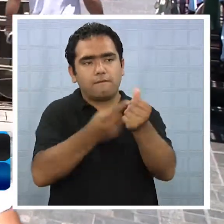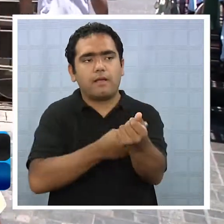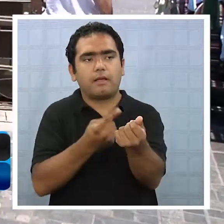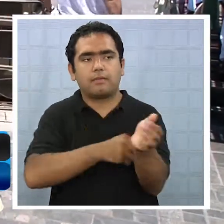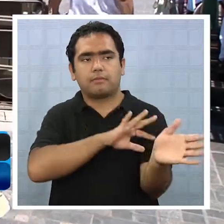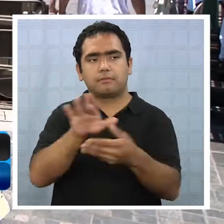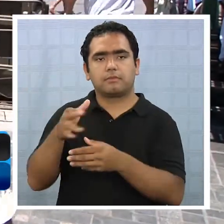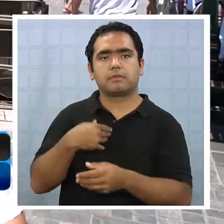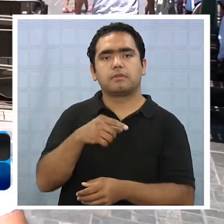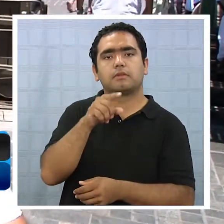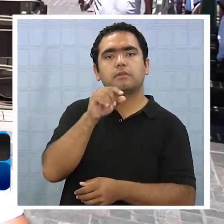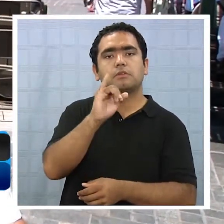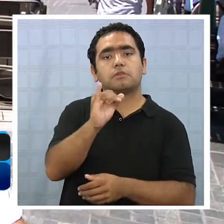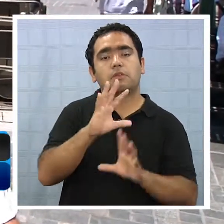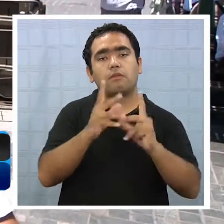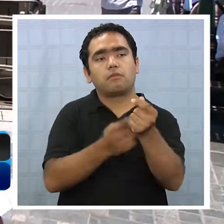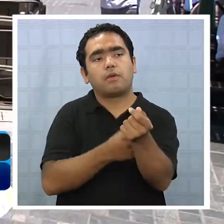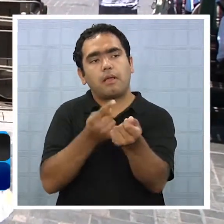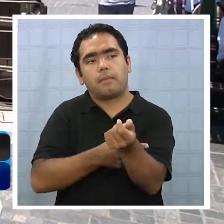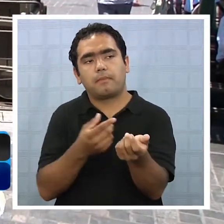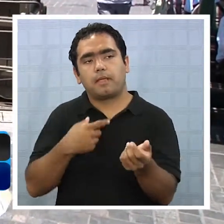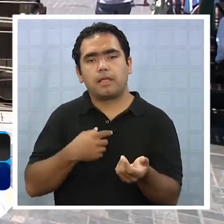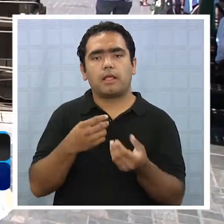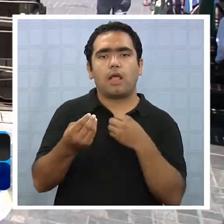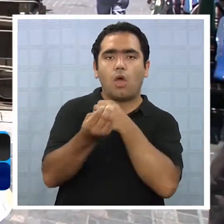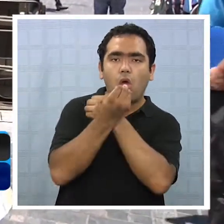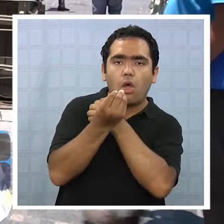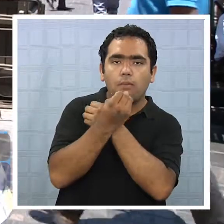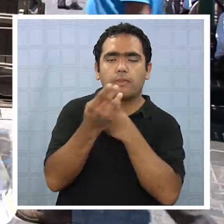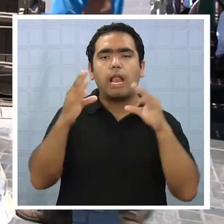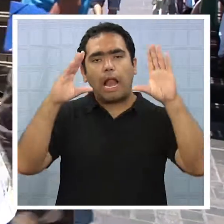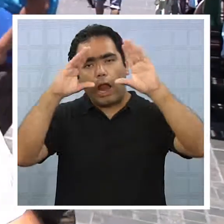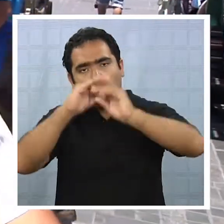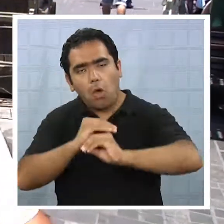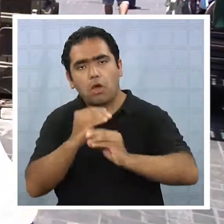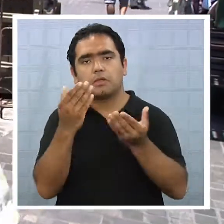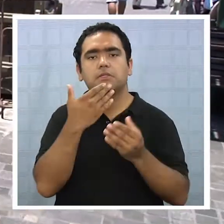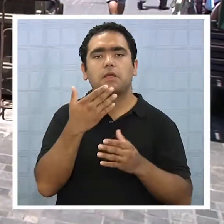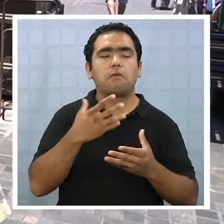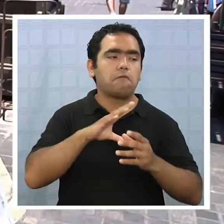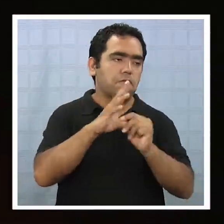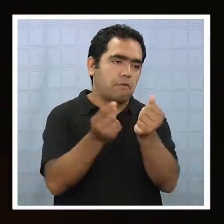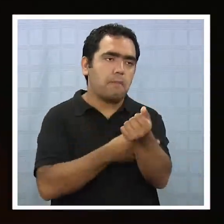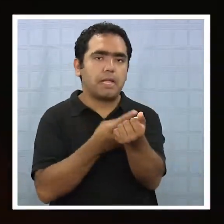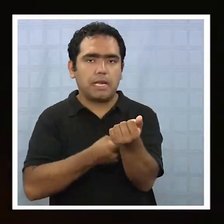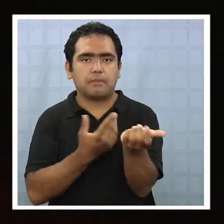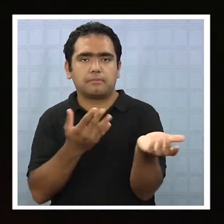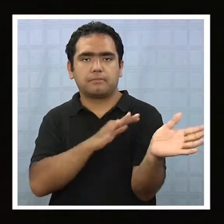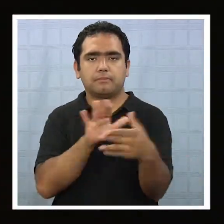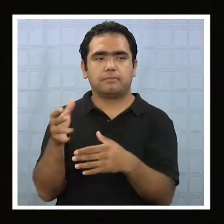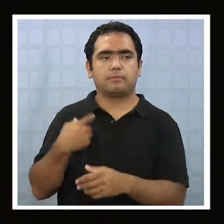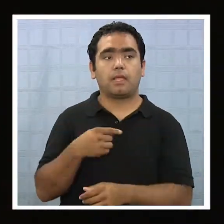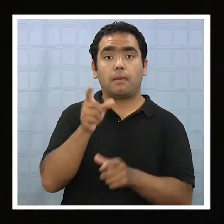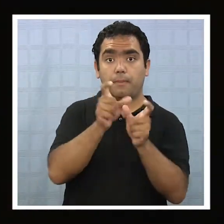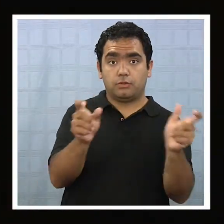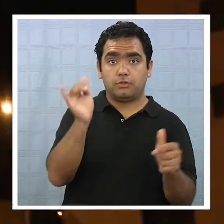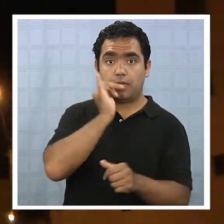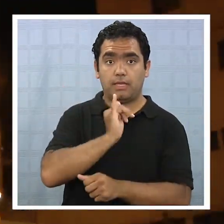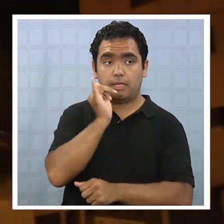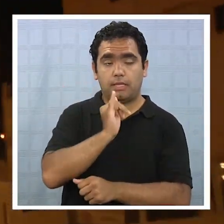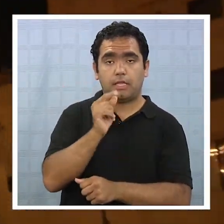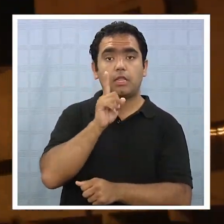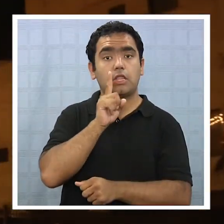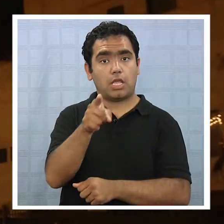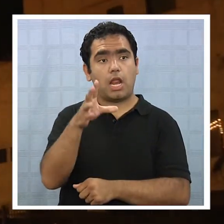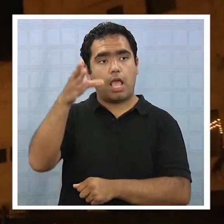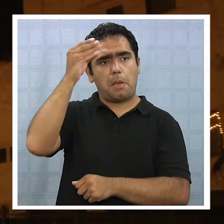que se dio la cenita para la noche que se dio y en familia más que nada. Hay iquiqueños que tienen una